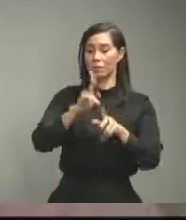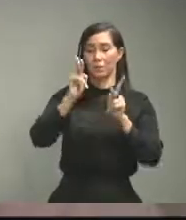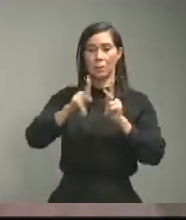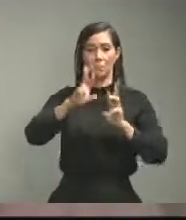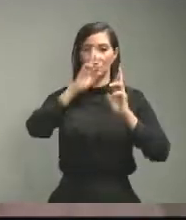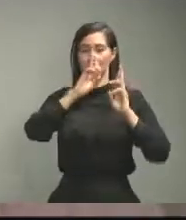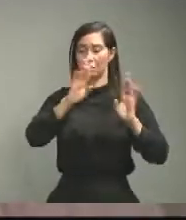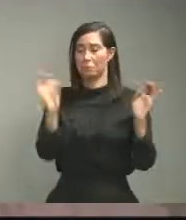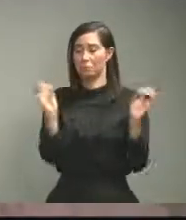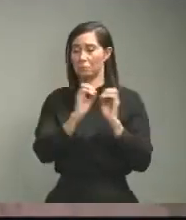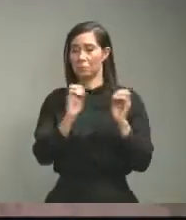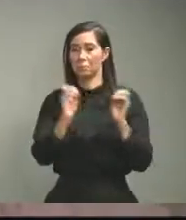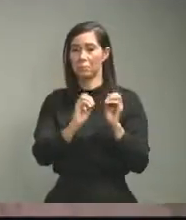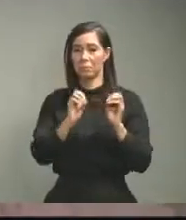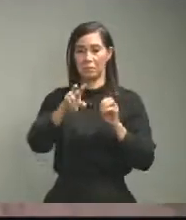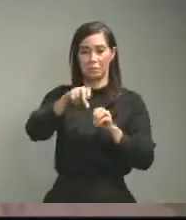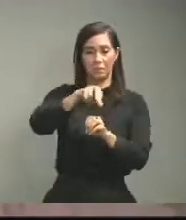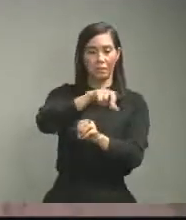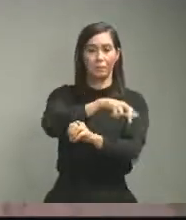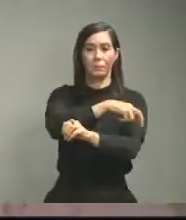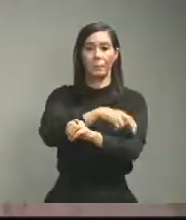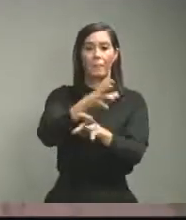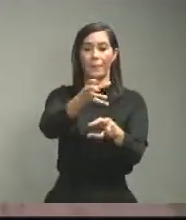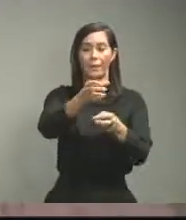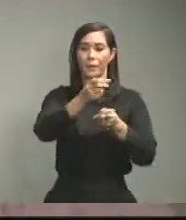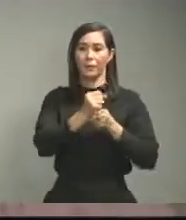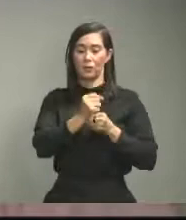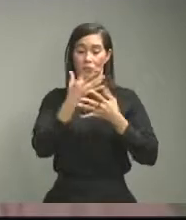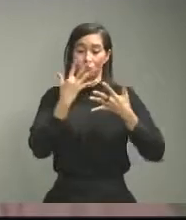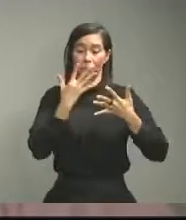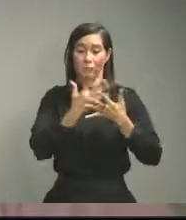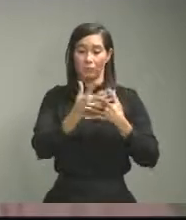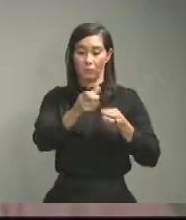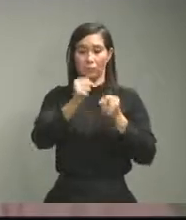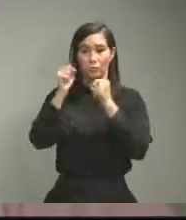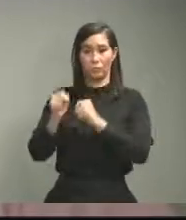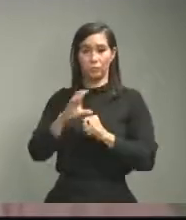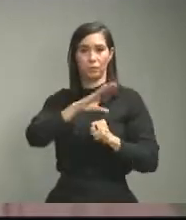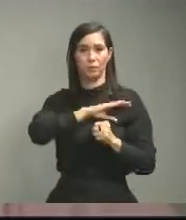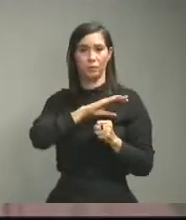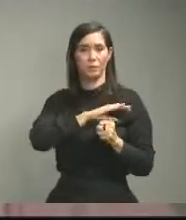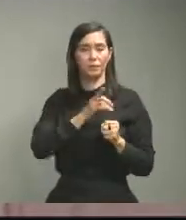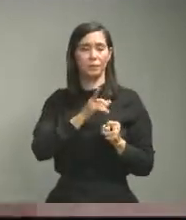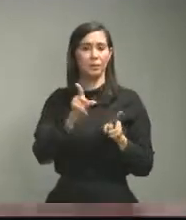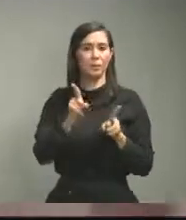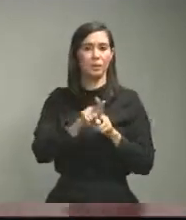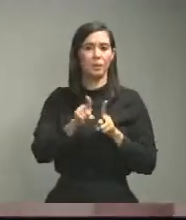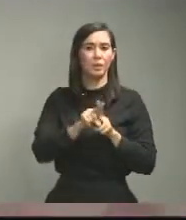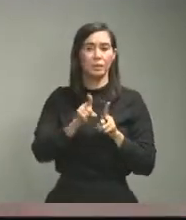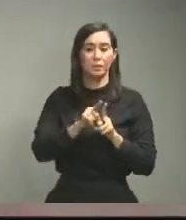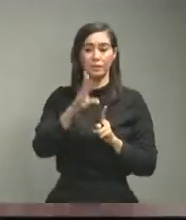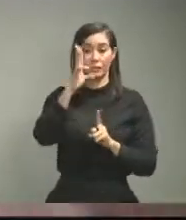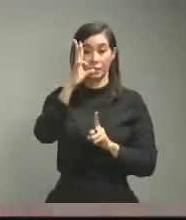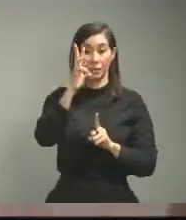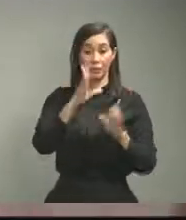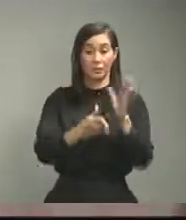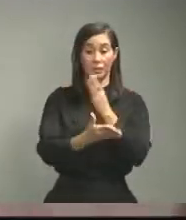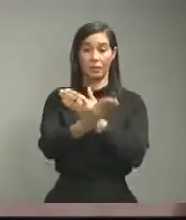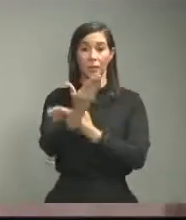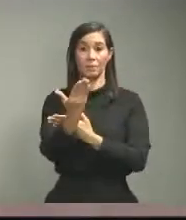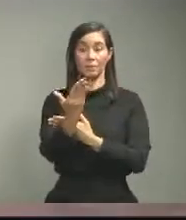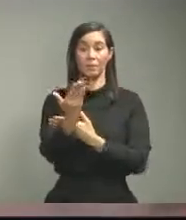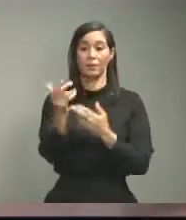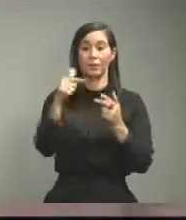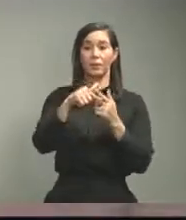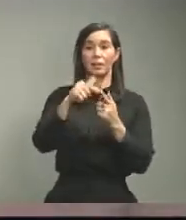de detención de gente que de contagio en esa provincia al mismo tiempo de 6 de la mañana a 5 de